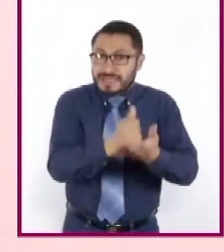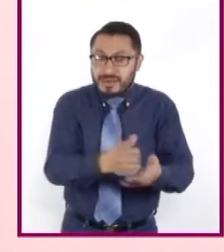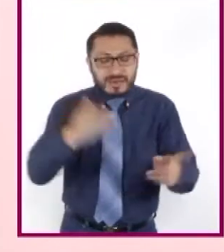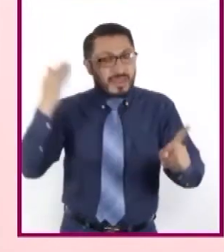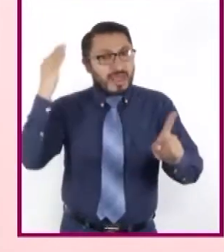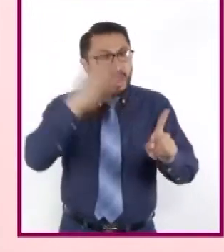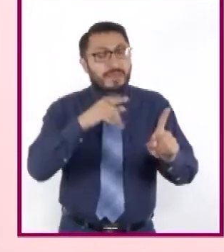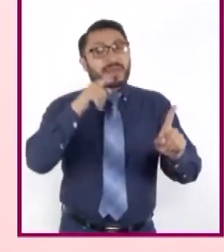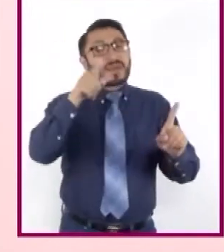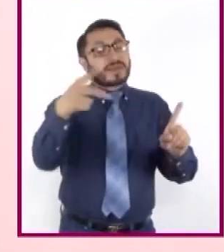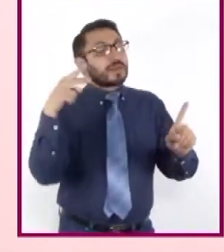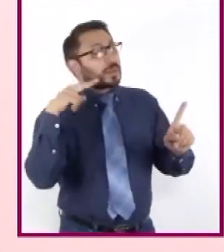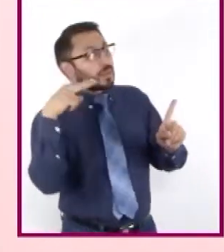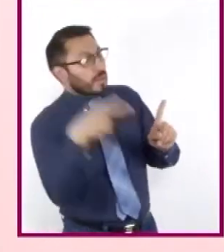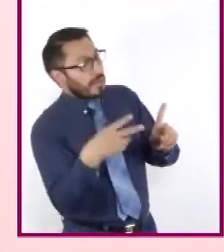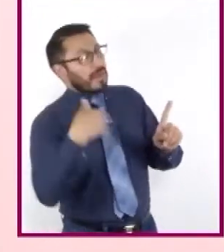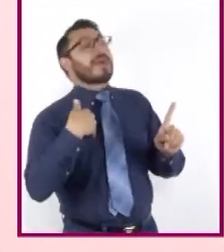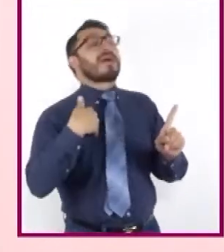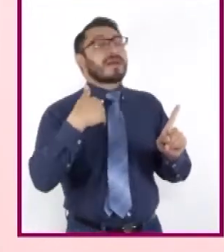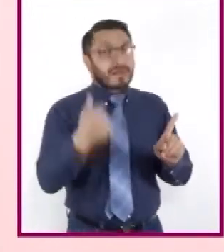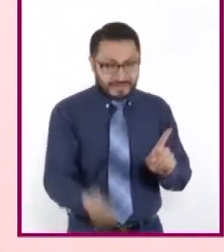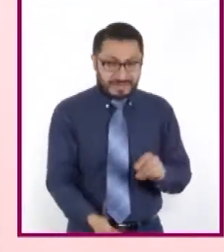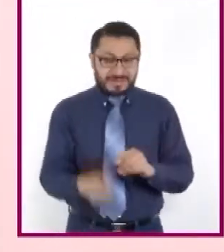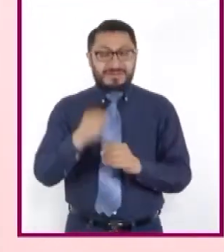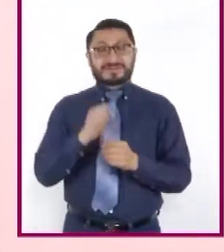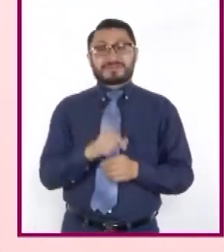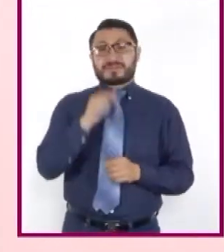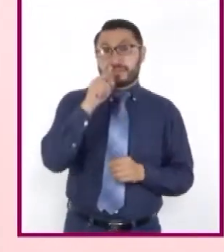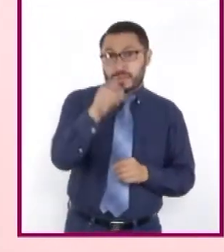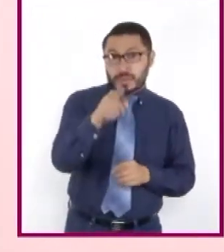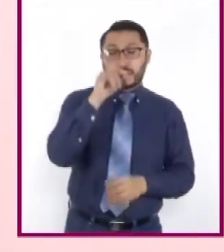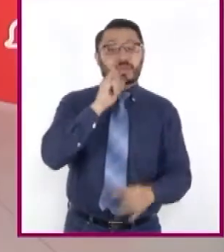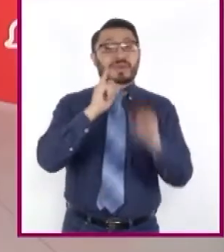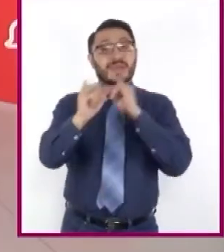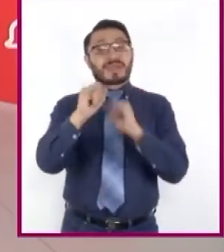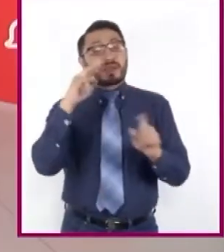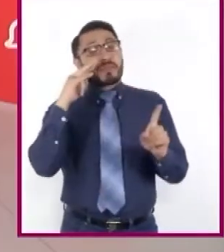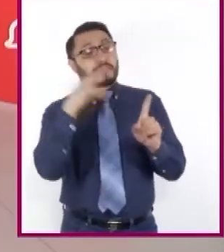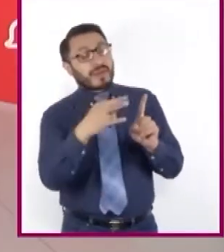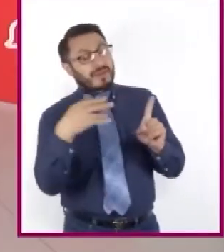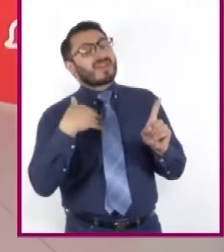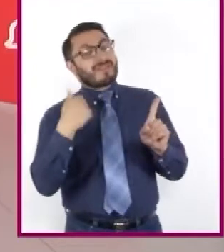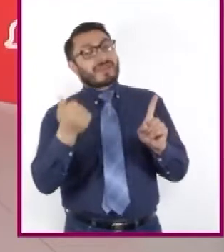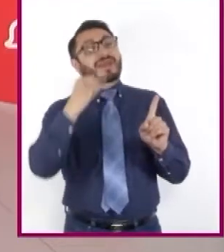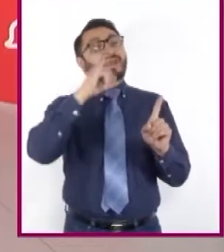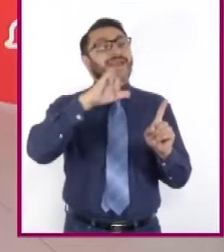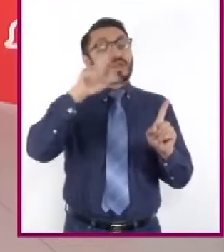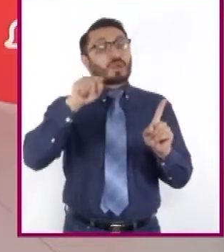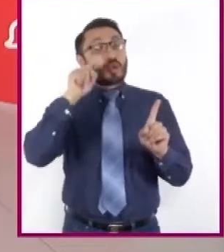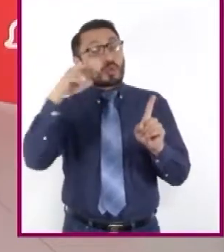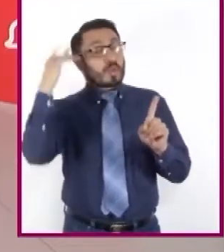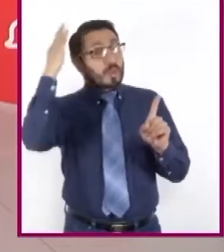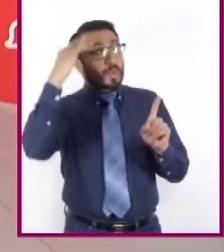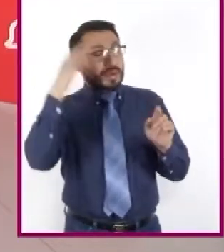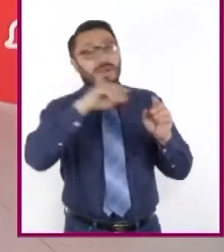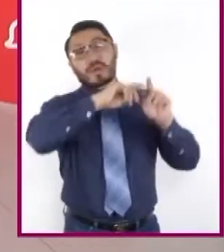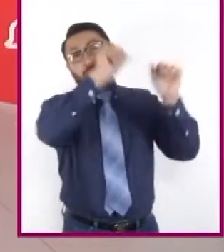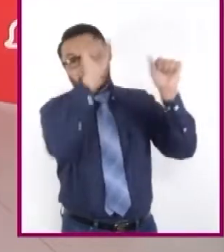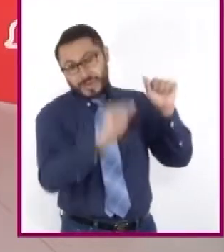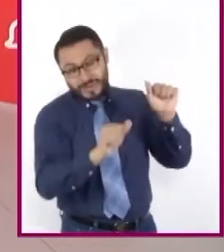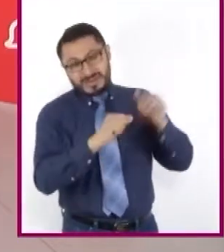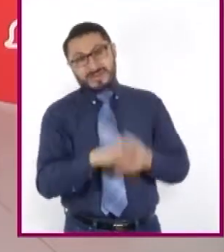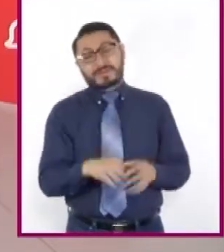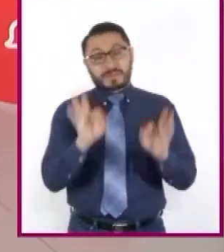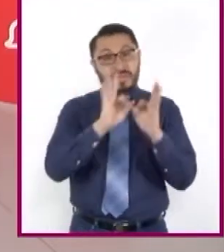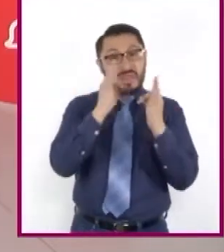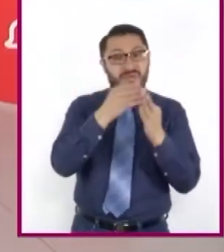quien interpretará la intención más allá de las asociaciones personales. La forma es lo primero que se percibe en una